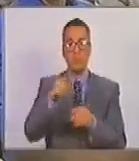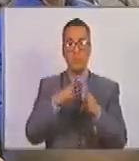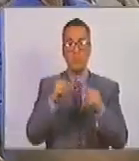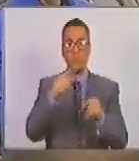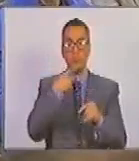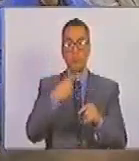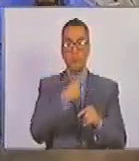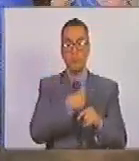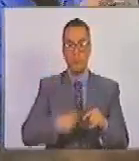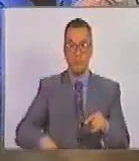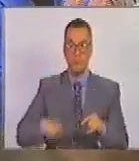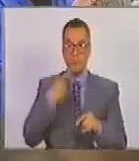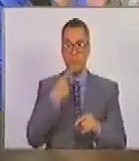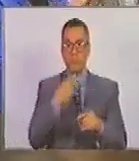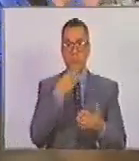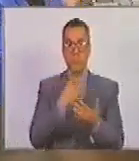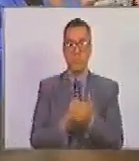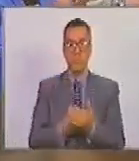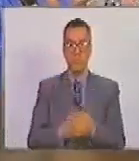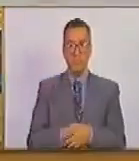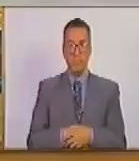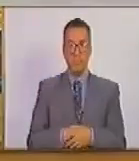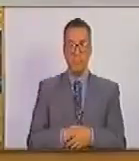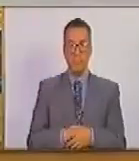todo ciudadano presidente muchas gracias